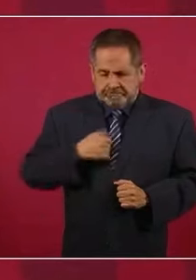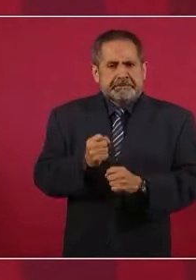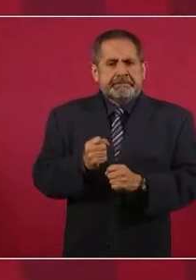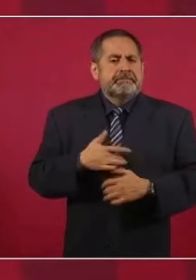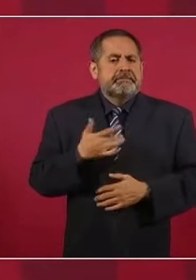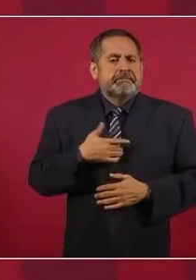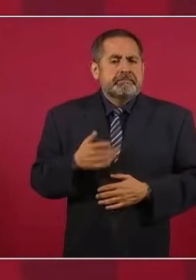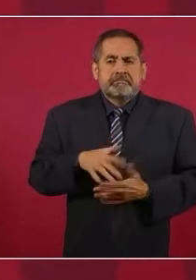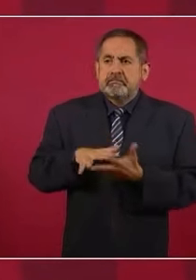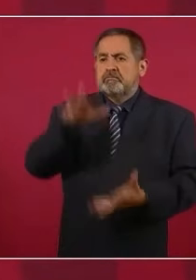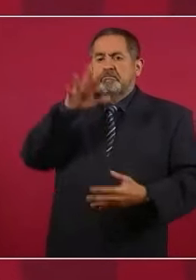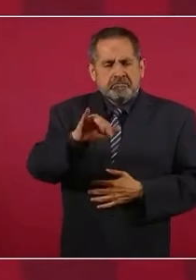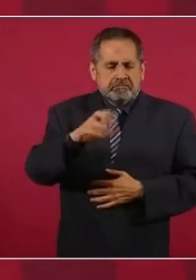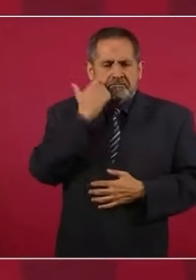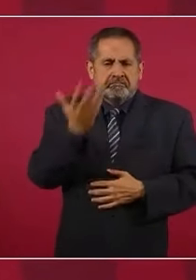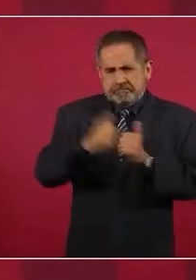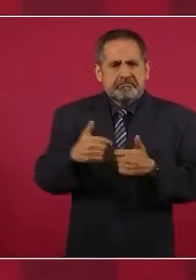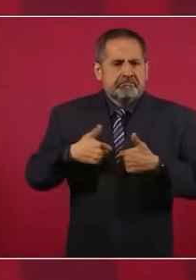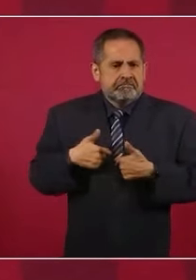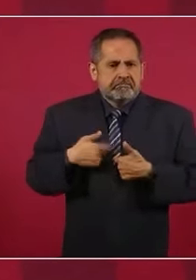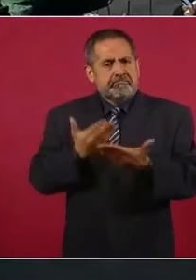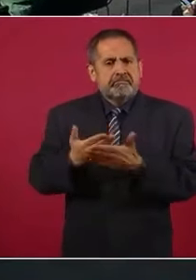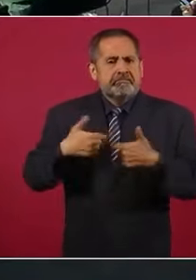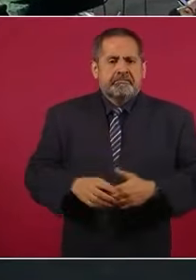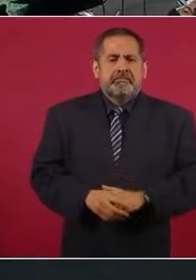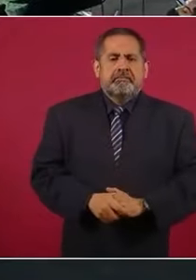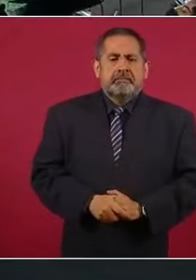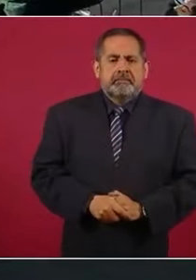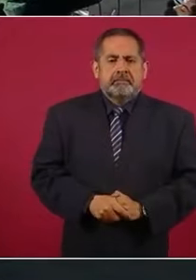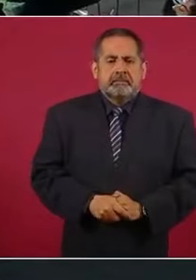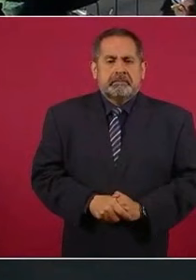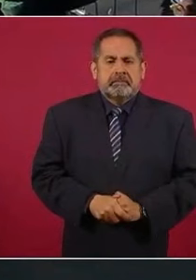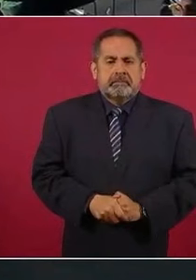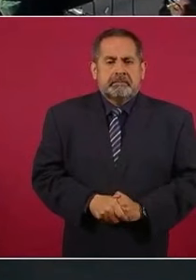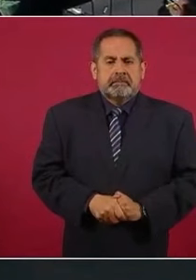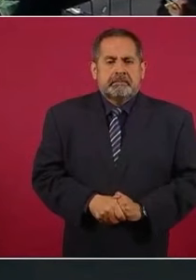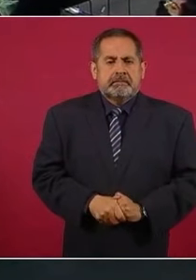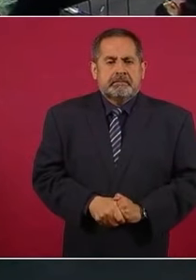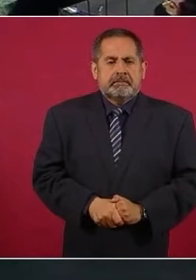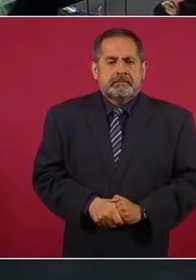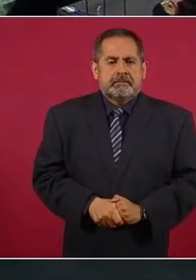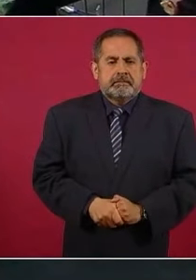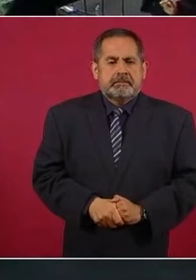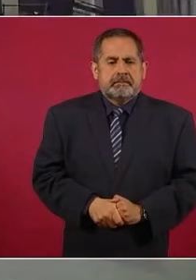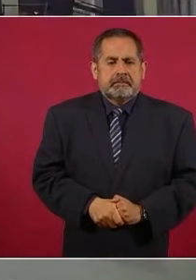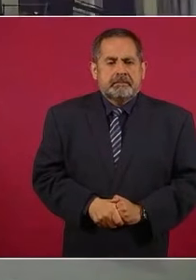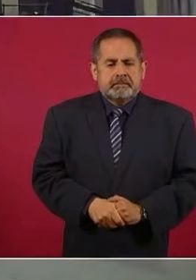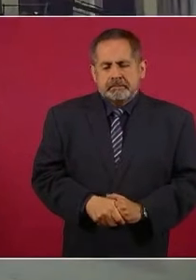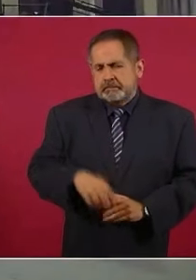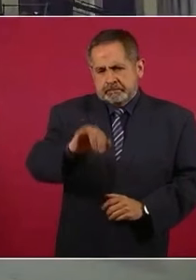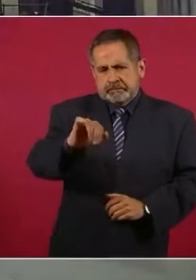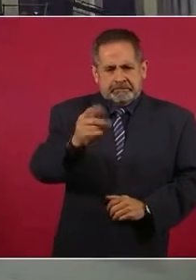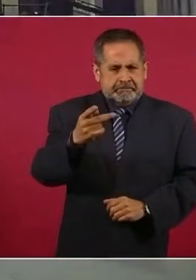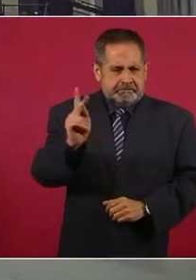seguro de que la mayoría de los mexicanos apoyan esta iniciativa. ¿El presidente no debió ser antes de promoverse la reforma? Sí, pero